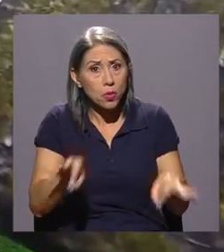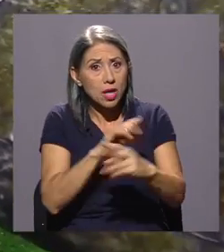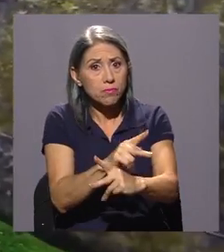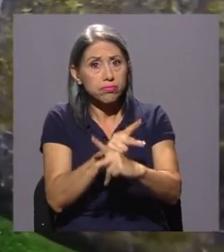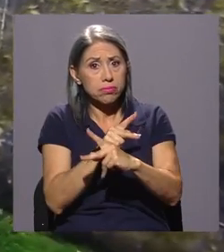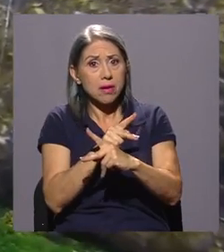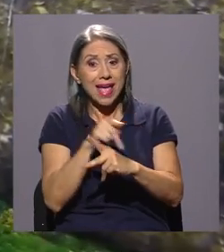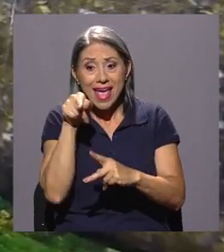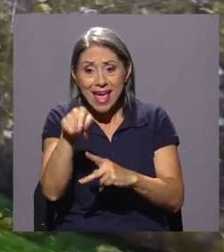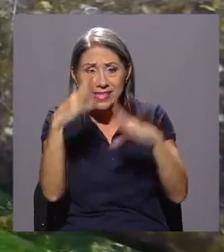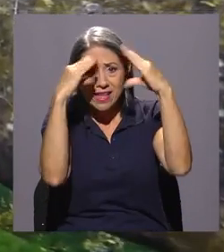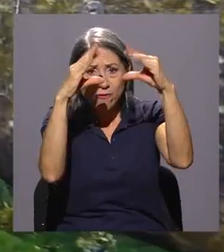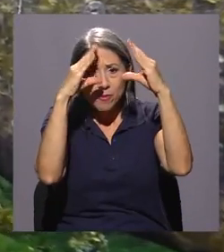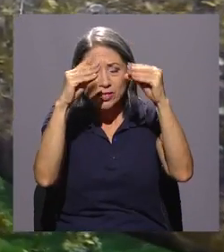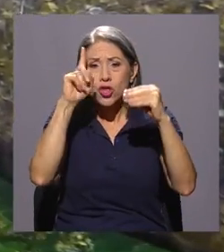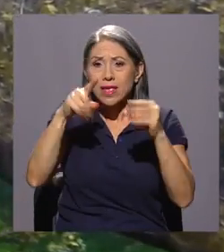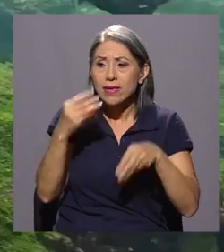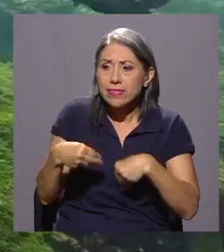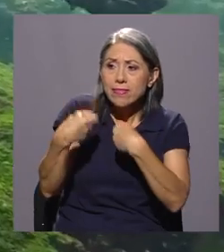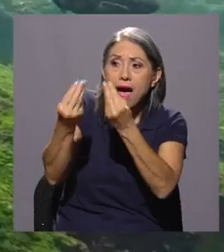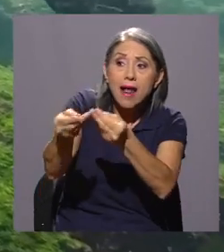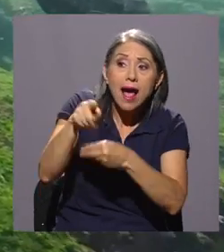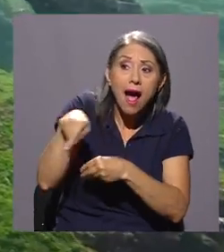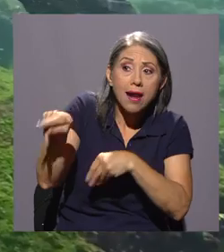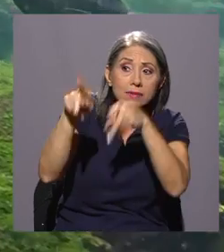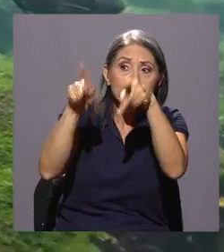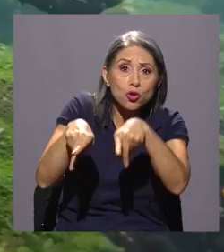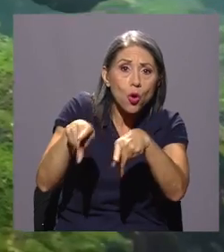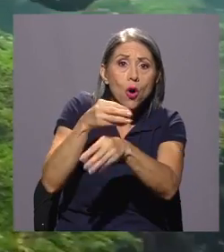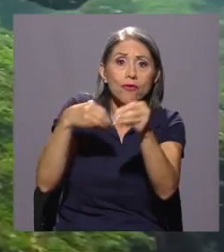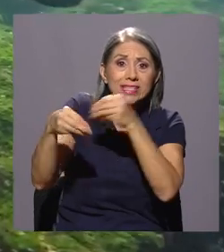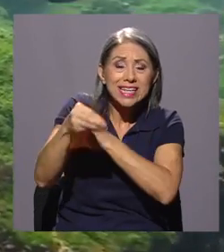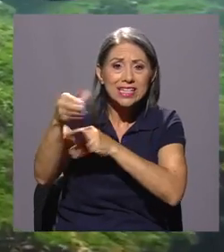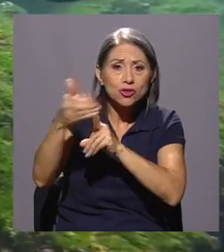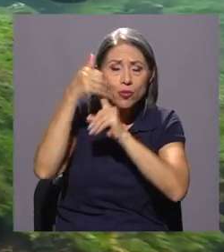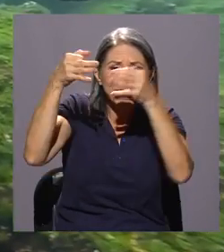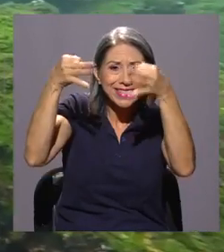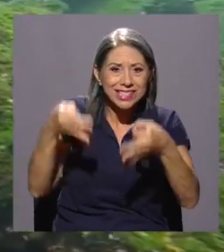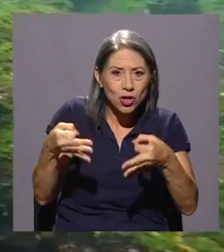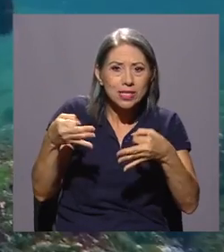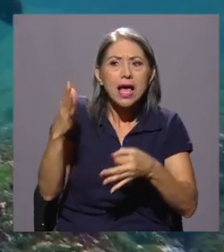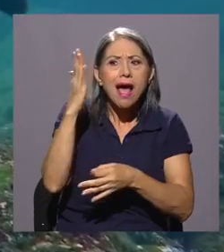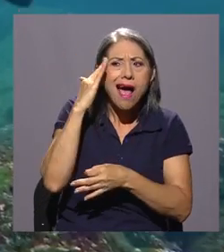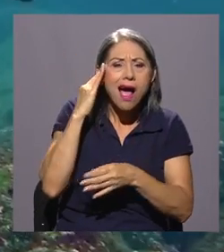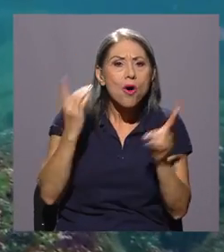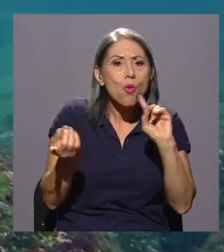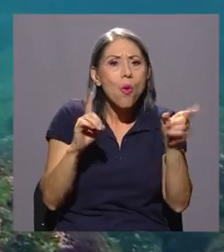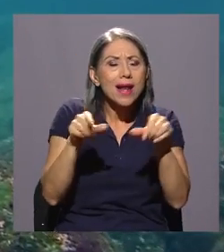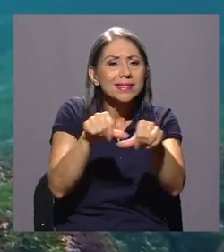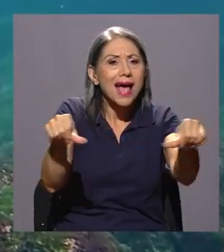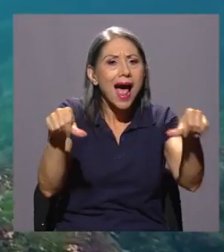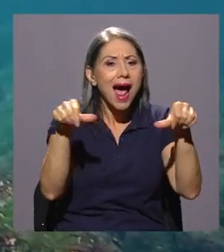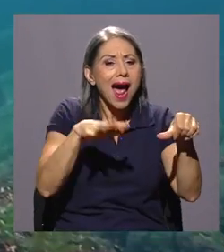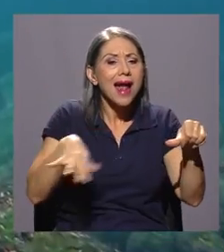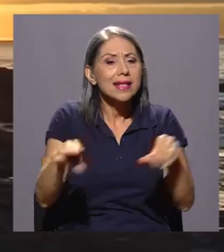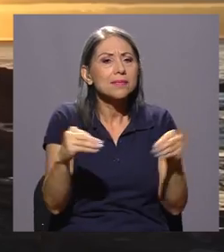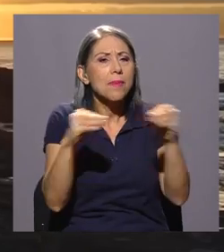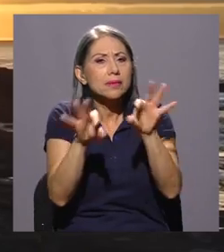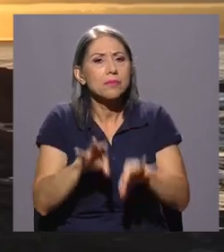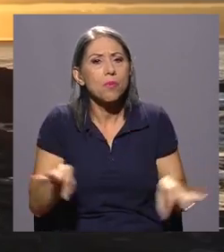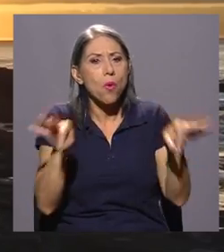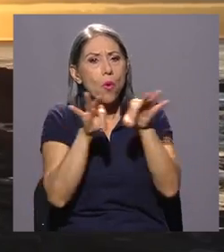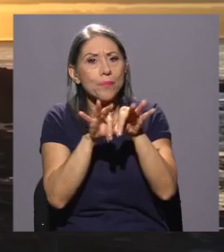poder proporcionar esa información a los tomadores de decisiones de dónde exactamente cuáles son las áreas que tienen una mayor relevancia.